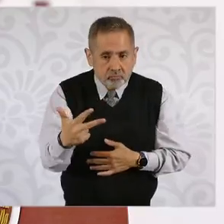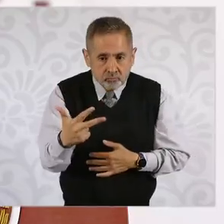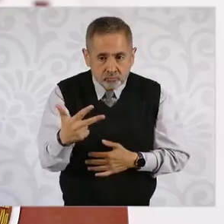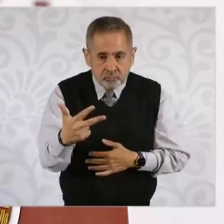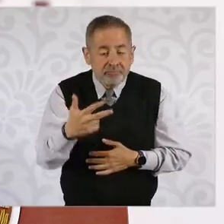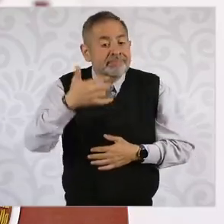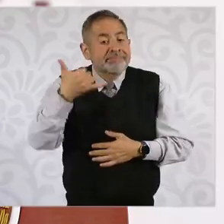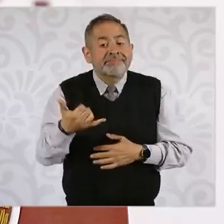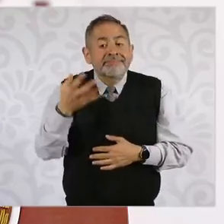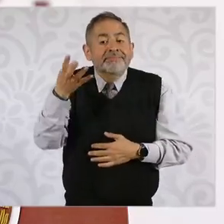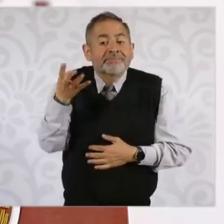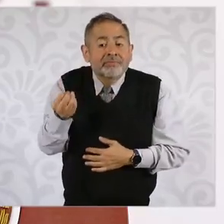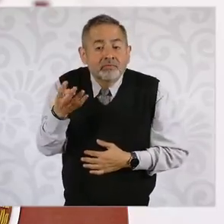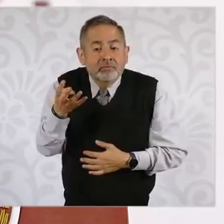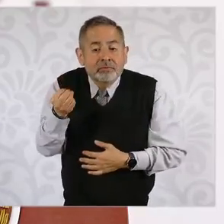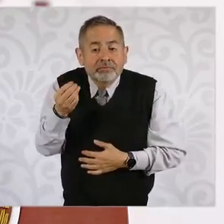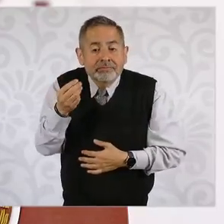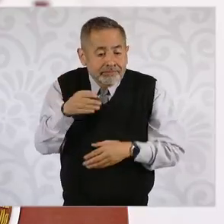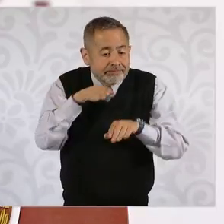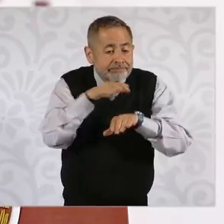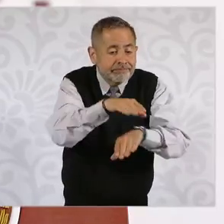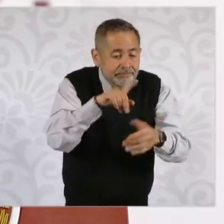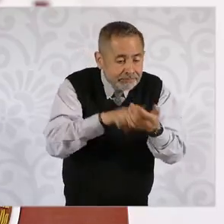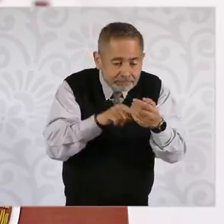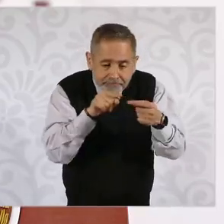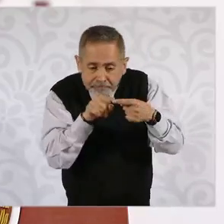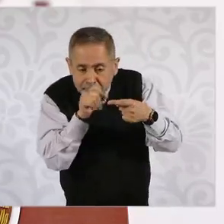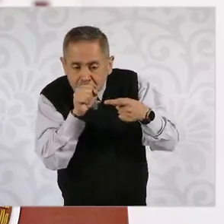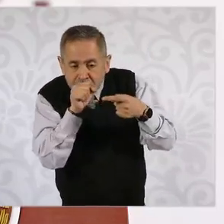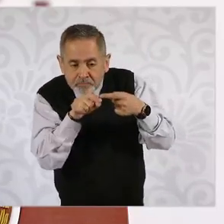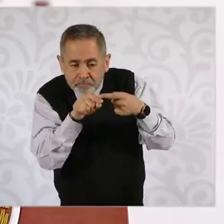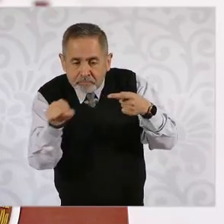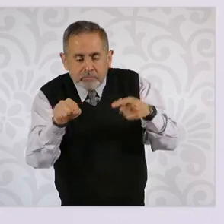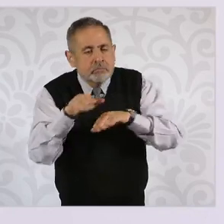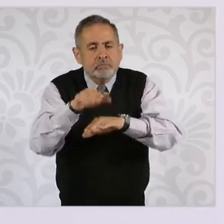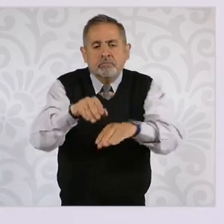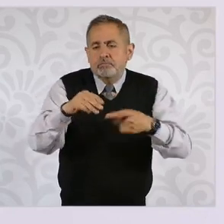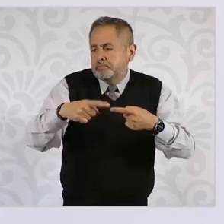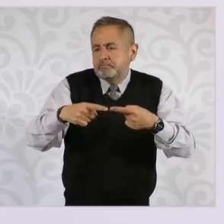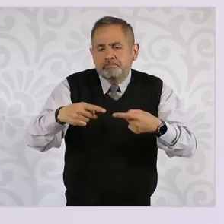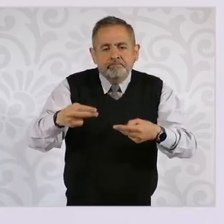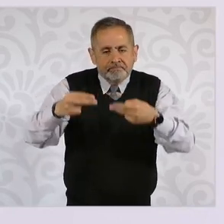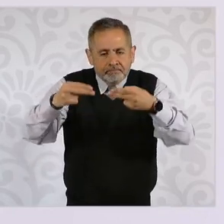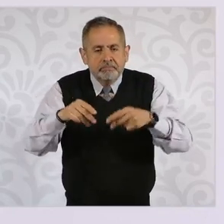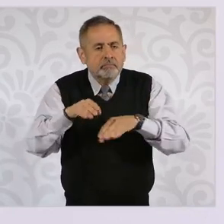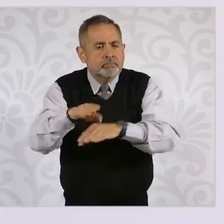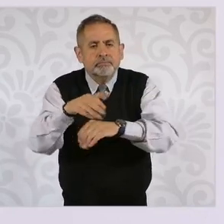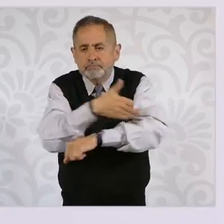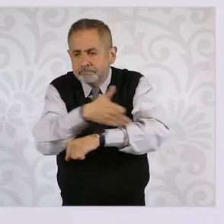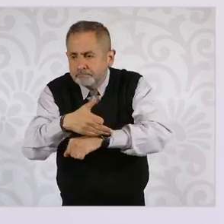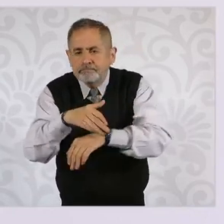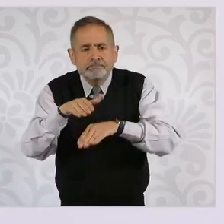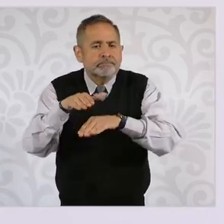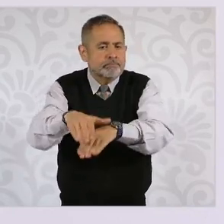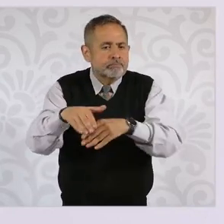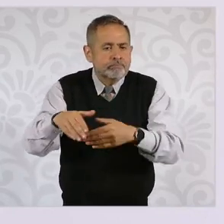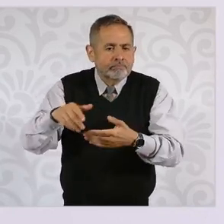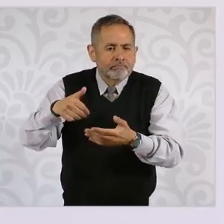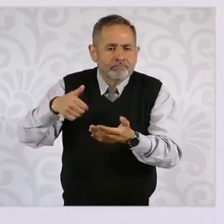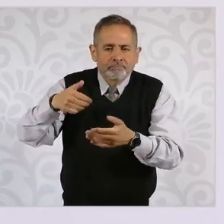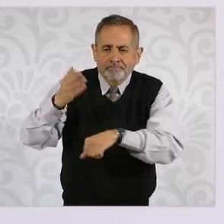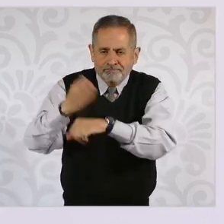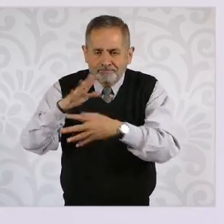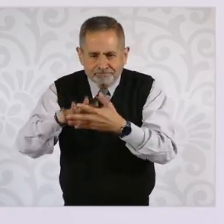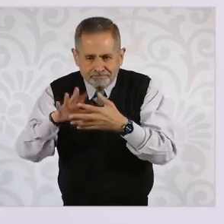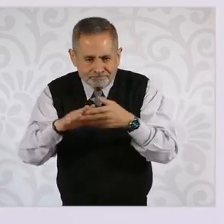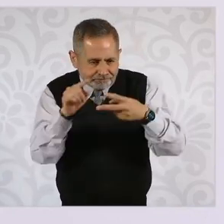y nueve en la materia a la que va a aspirar a ser. O ya nada más